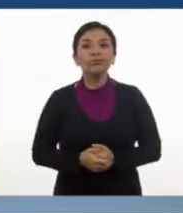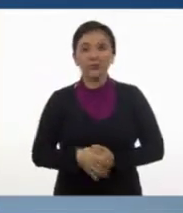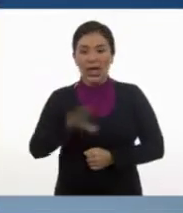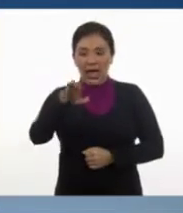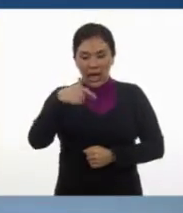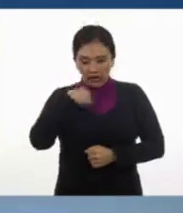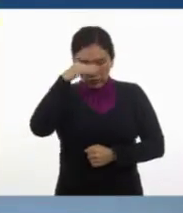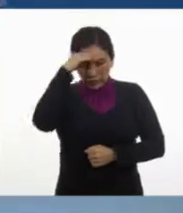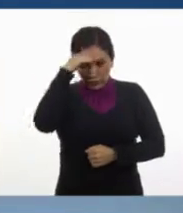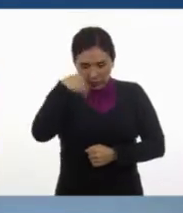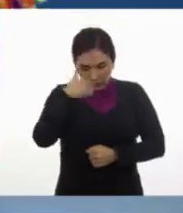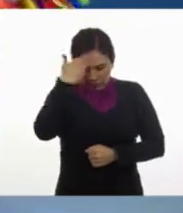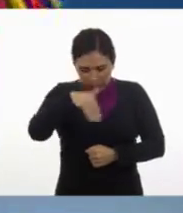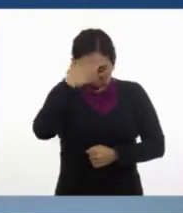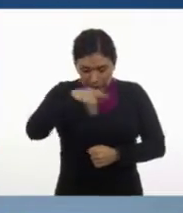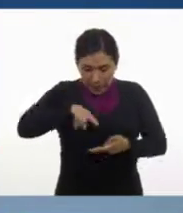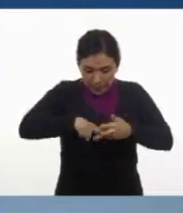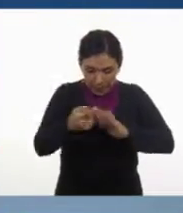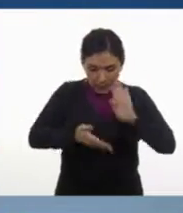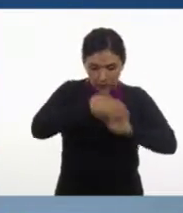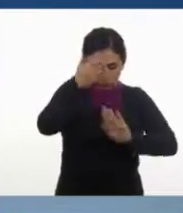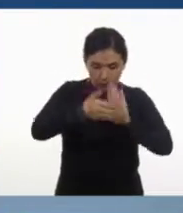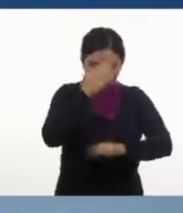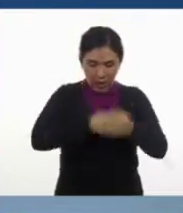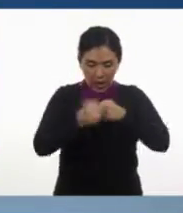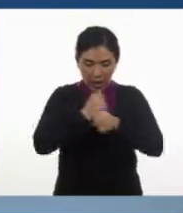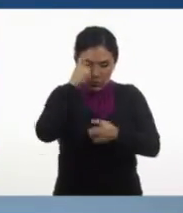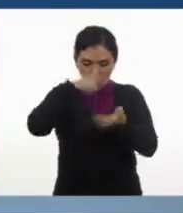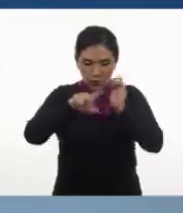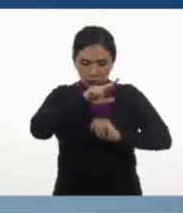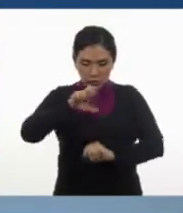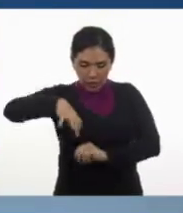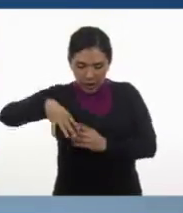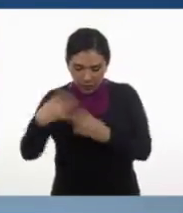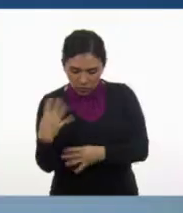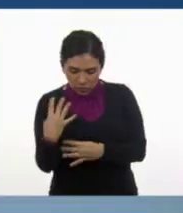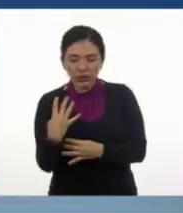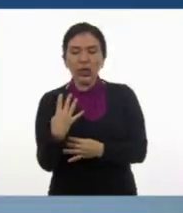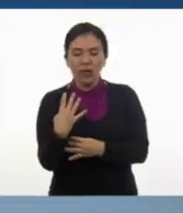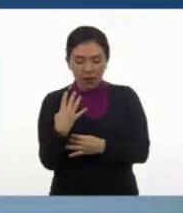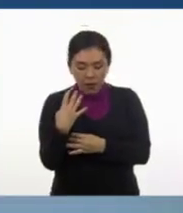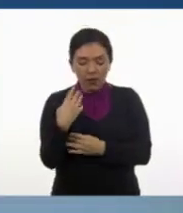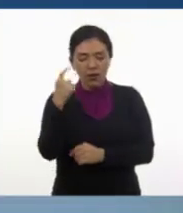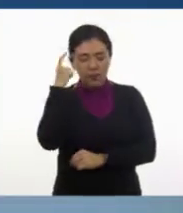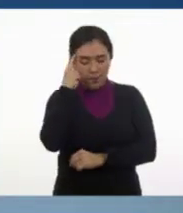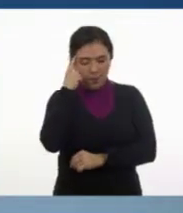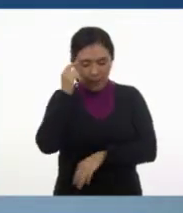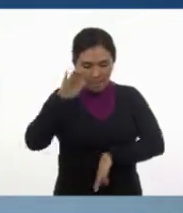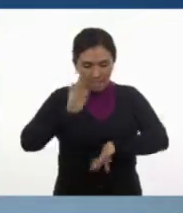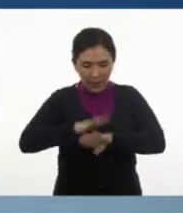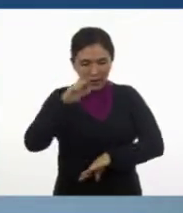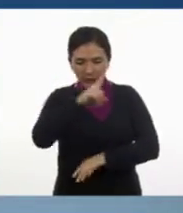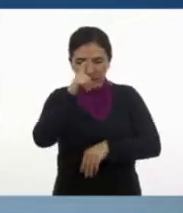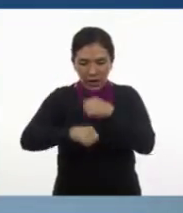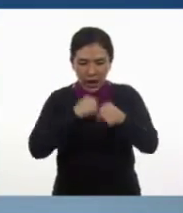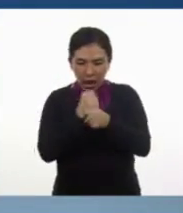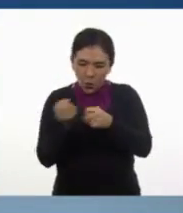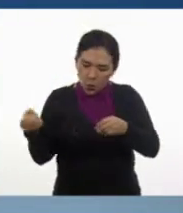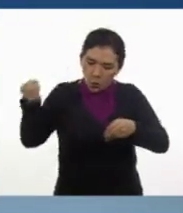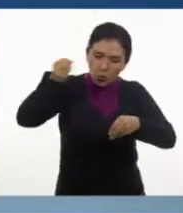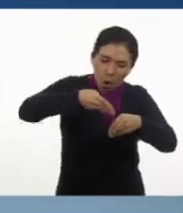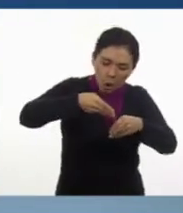a ver, yo lo tengo. Se construyó en mil ochocientos catorce. Ajá. Más cien años,